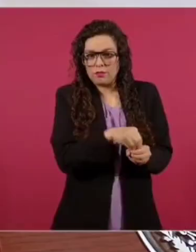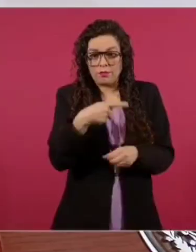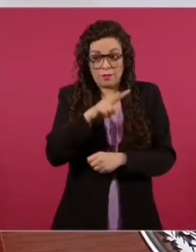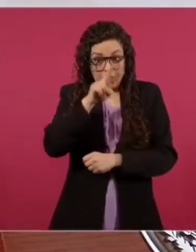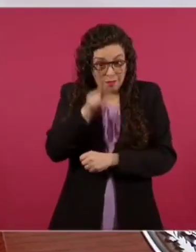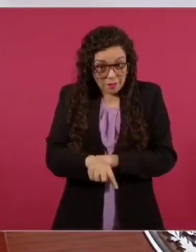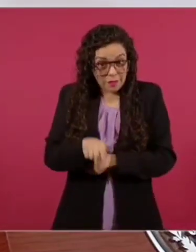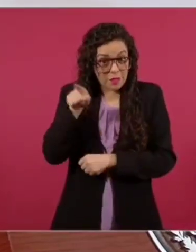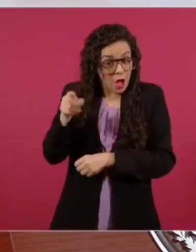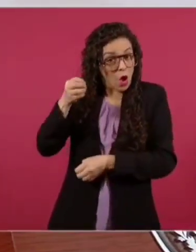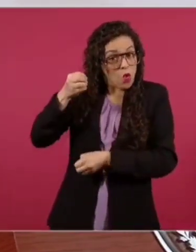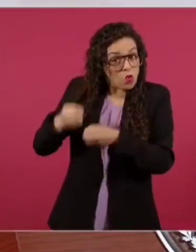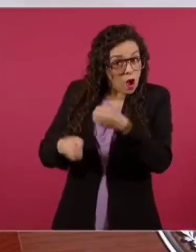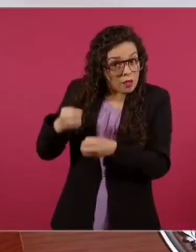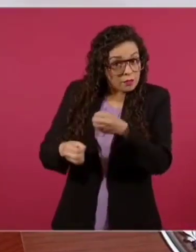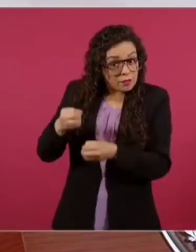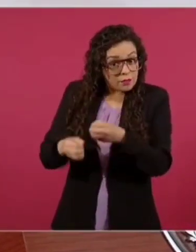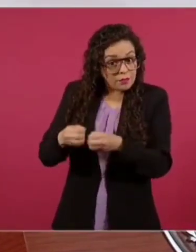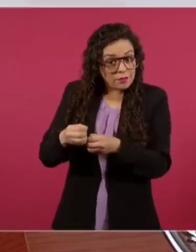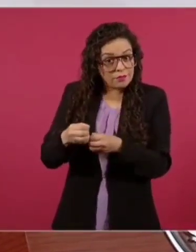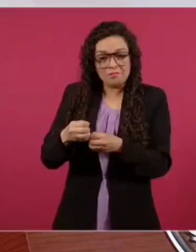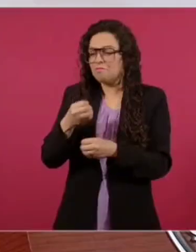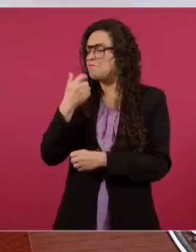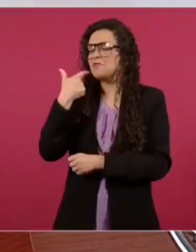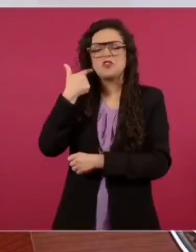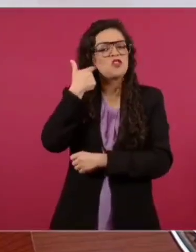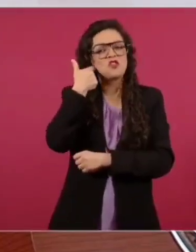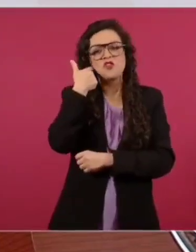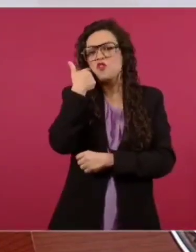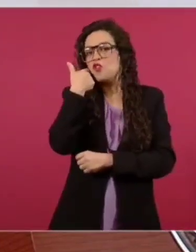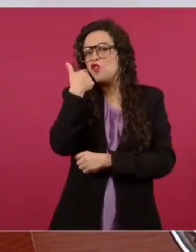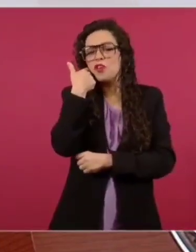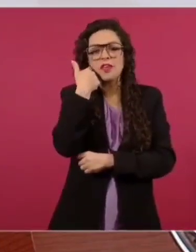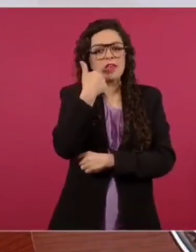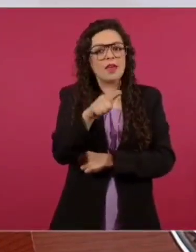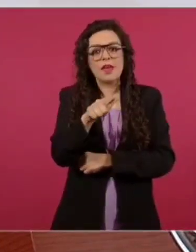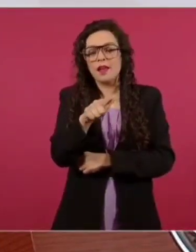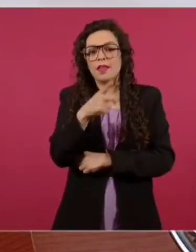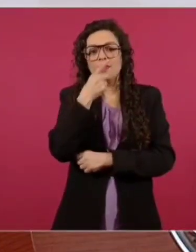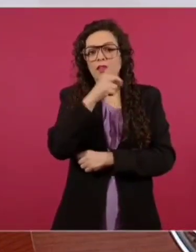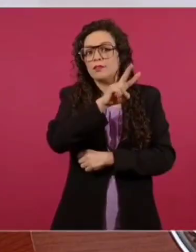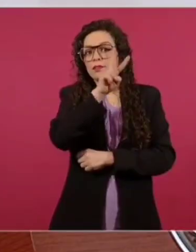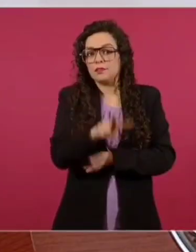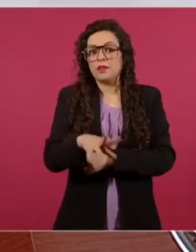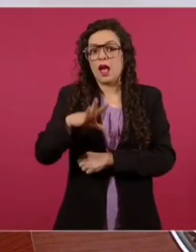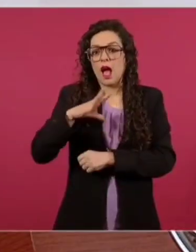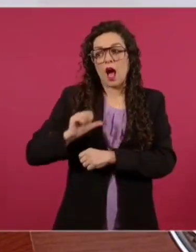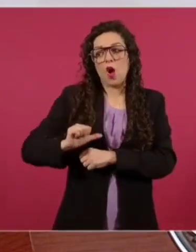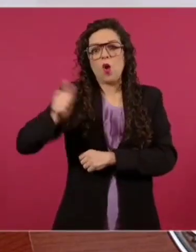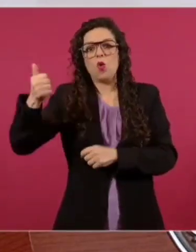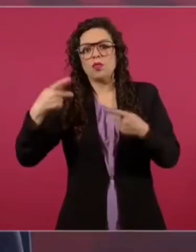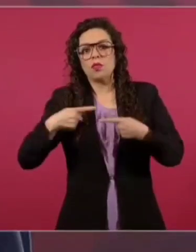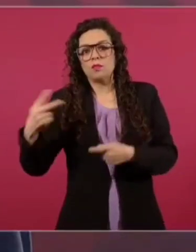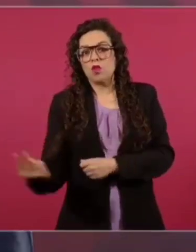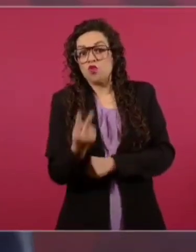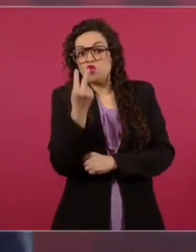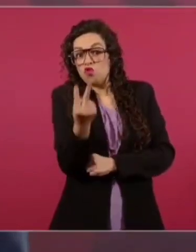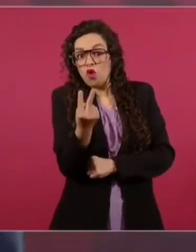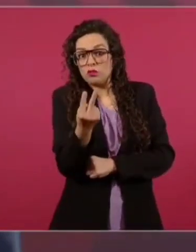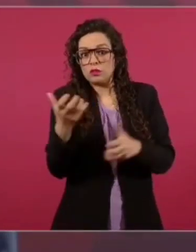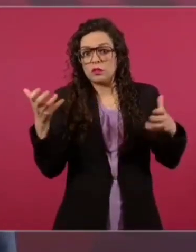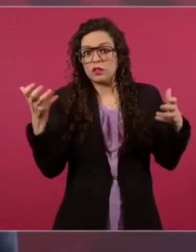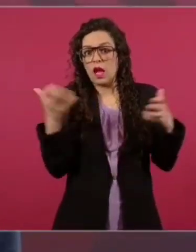porque hay un segundo tirador. Bueno,